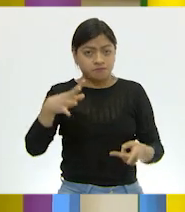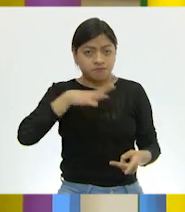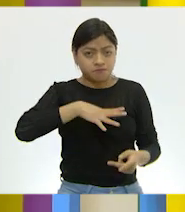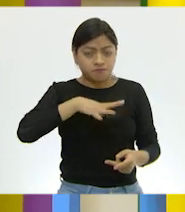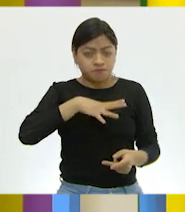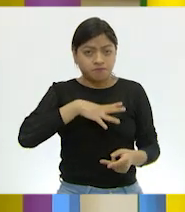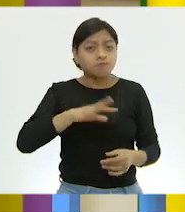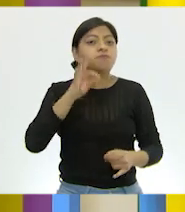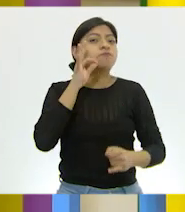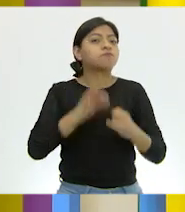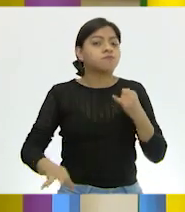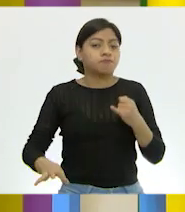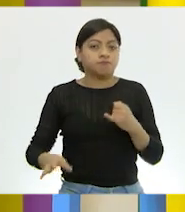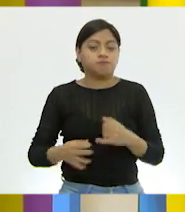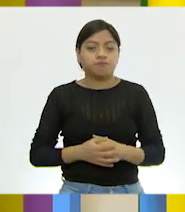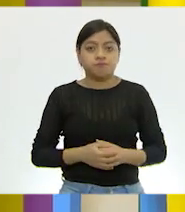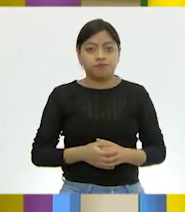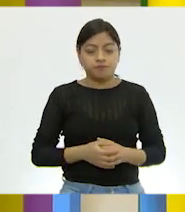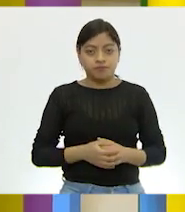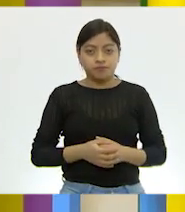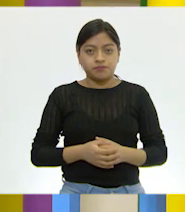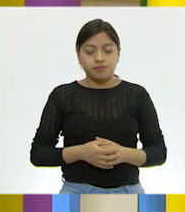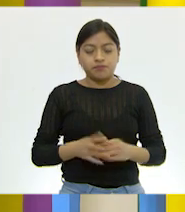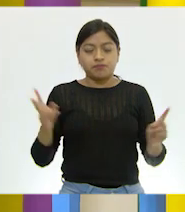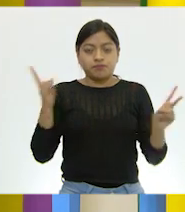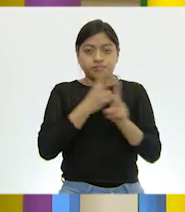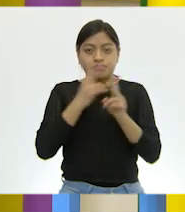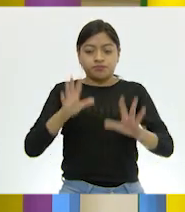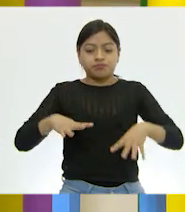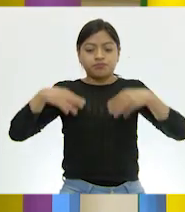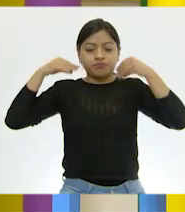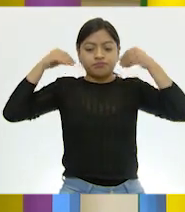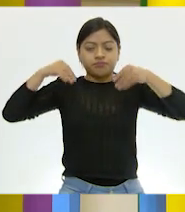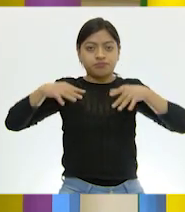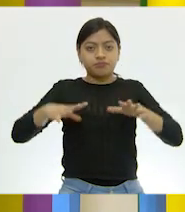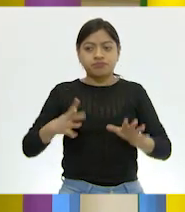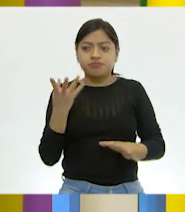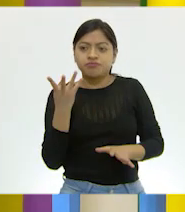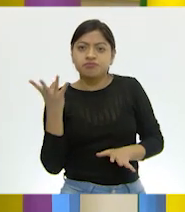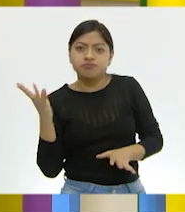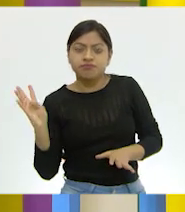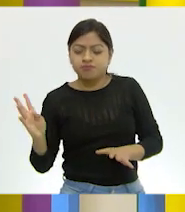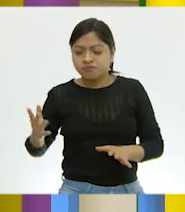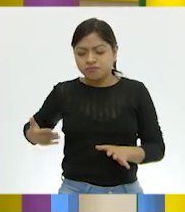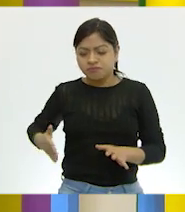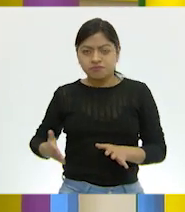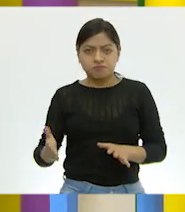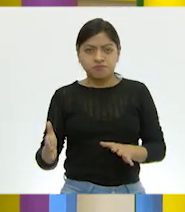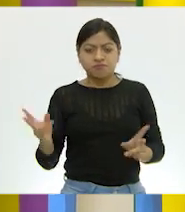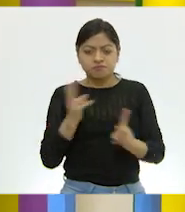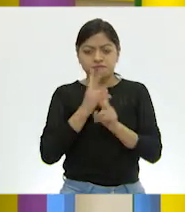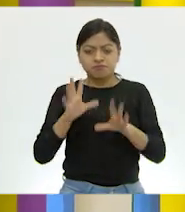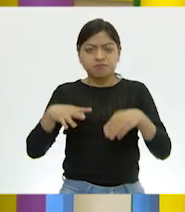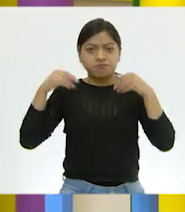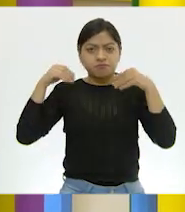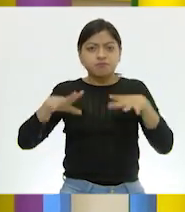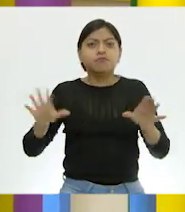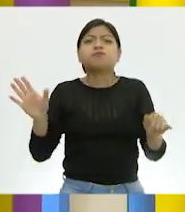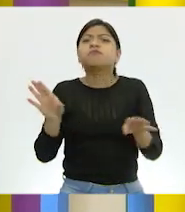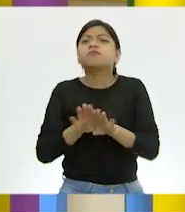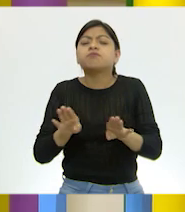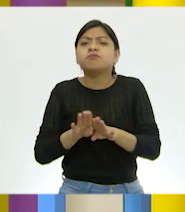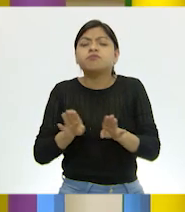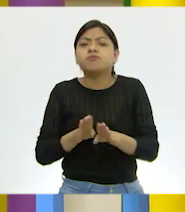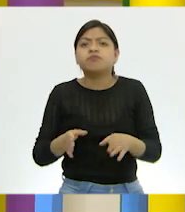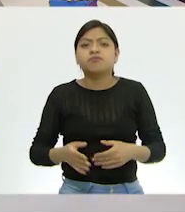la última. ¿Cómo es la respiración en organismos que viven en el agua, como los peces? Ah, muy bien. Ok,